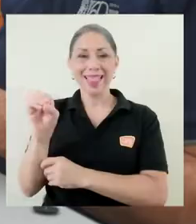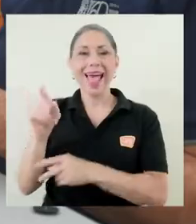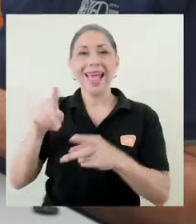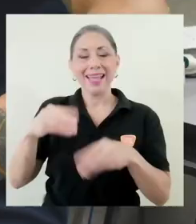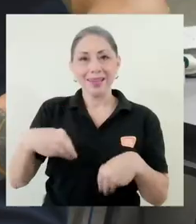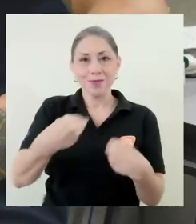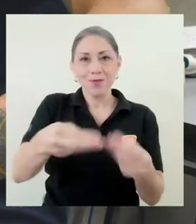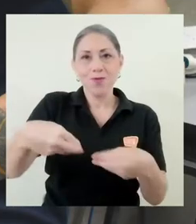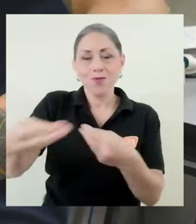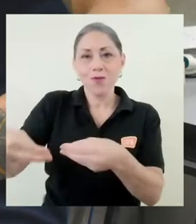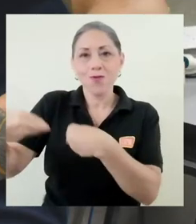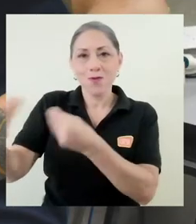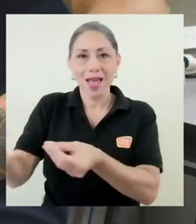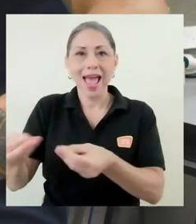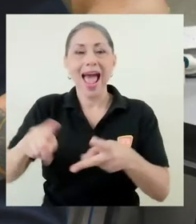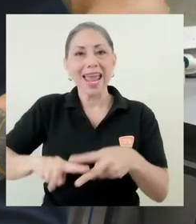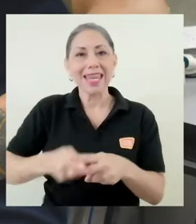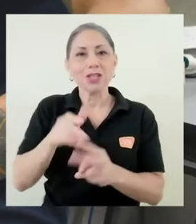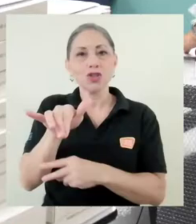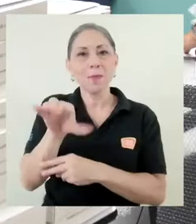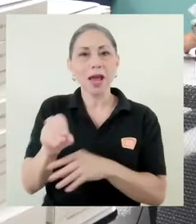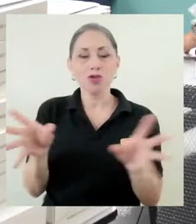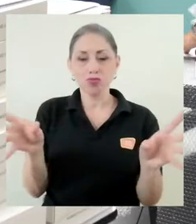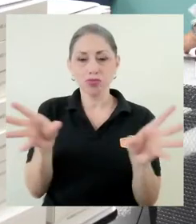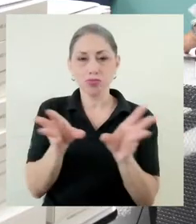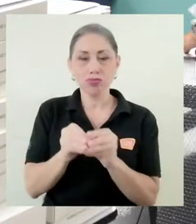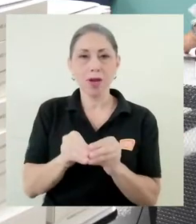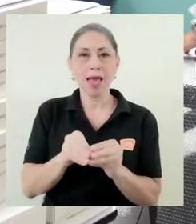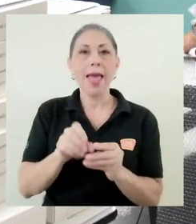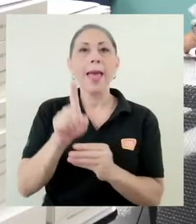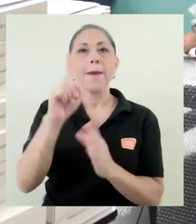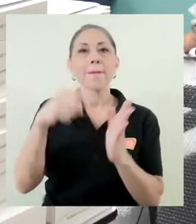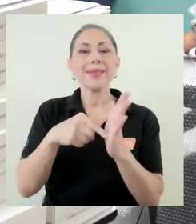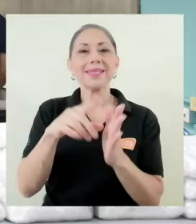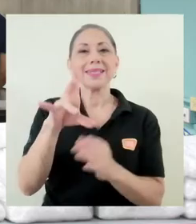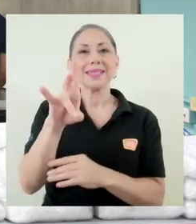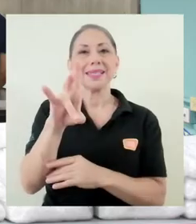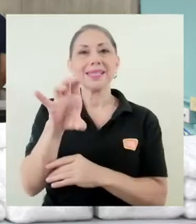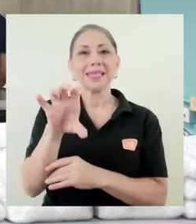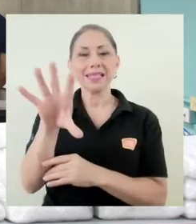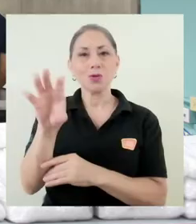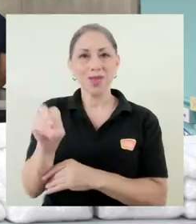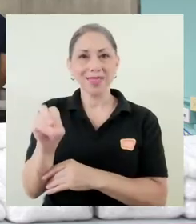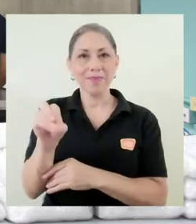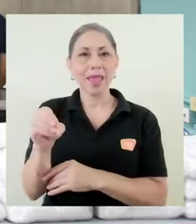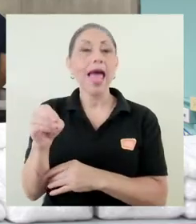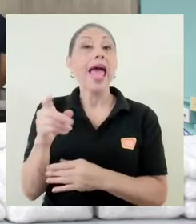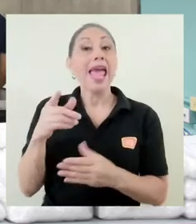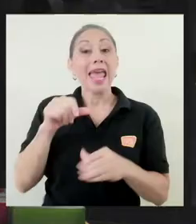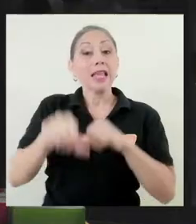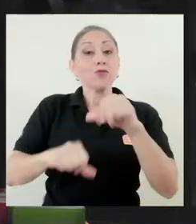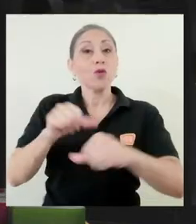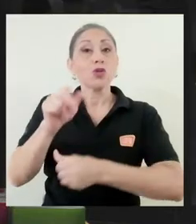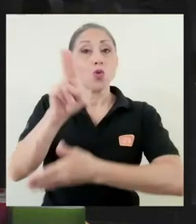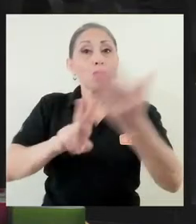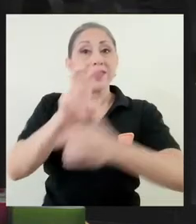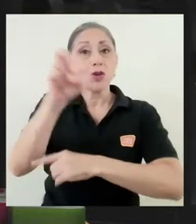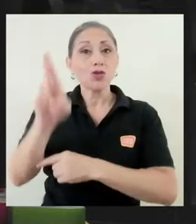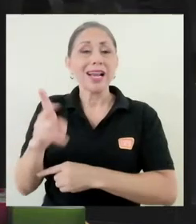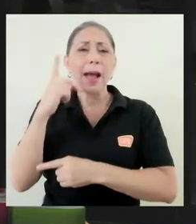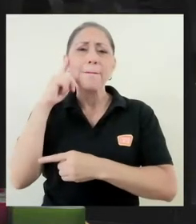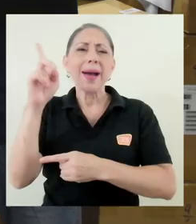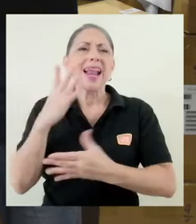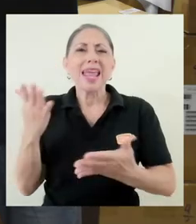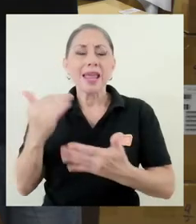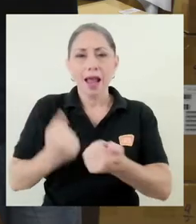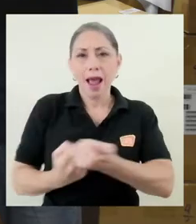fue entregado a inicio del mes de mayo en un esfuerzo de la ucr por apoyar a los estudiantes de diferentes zonas del país